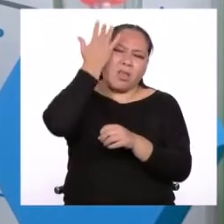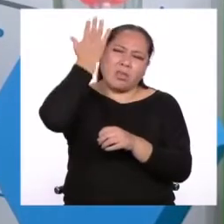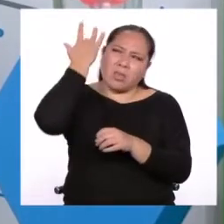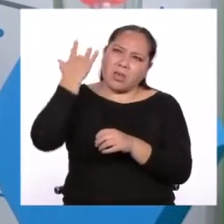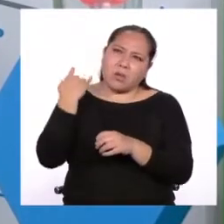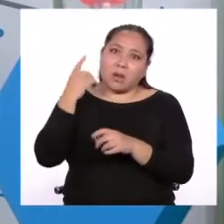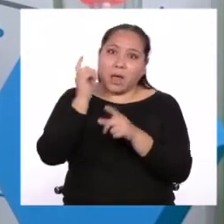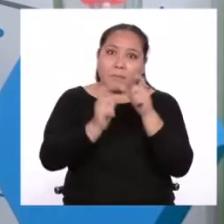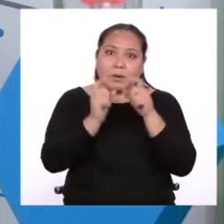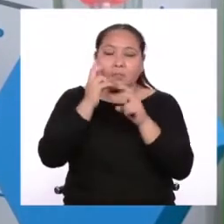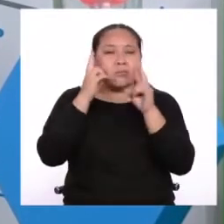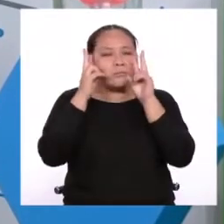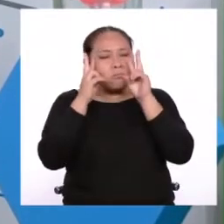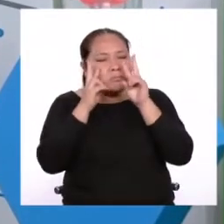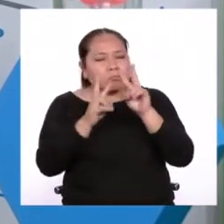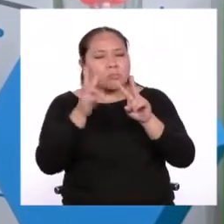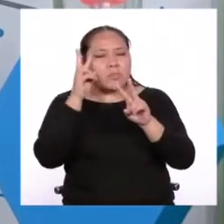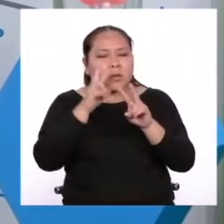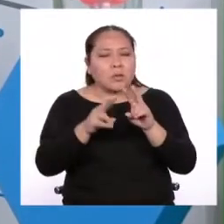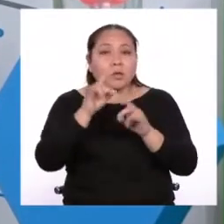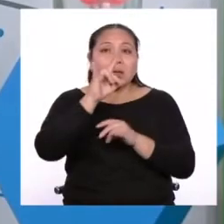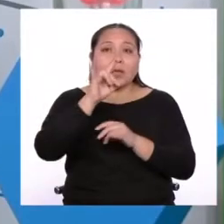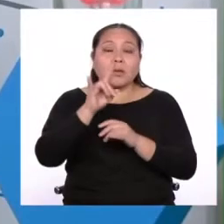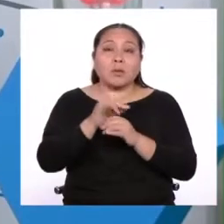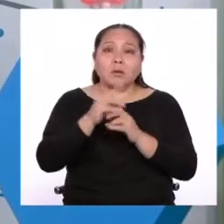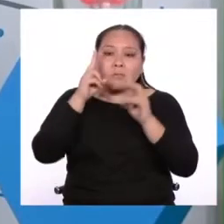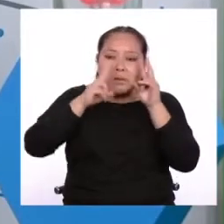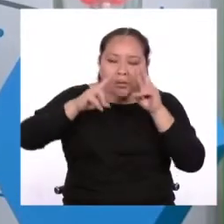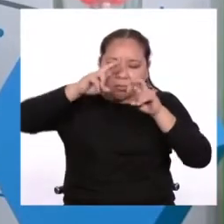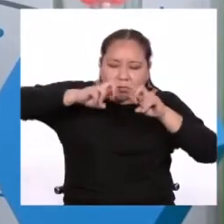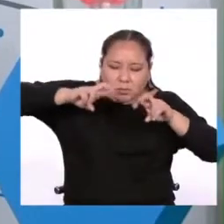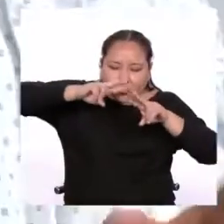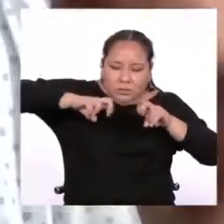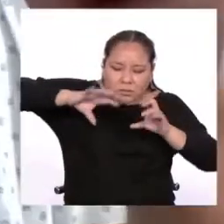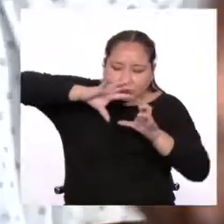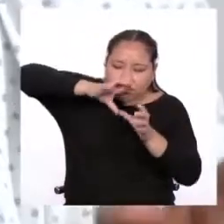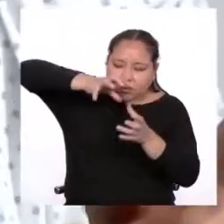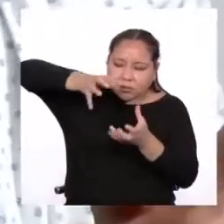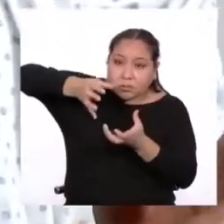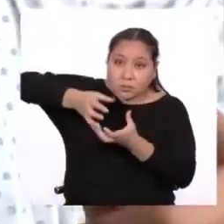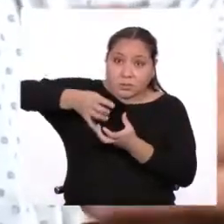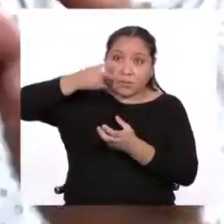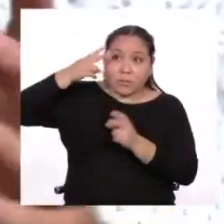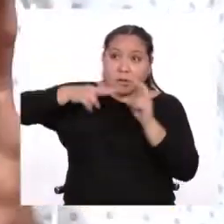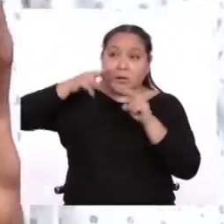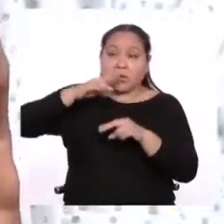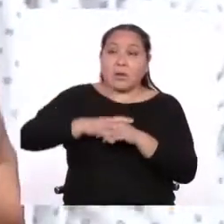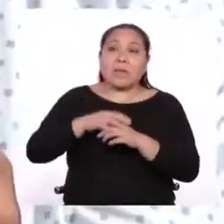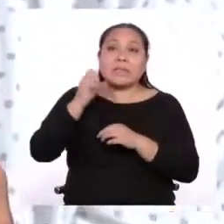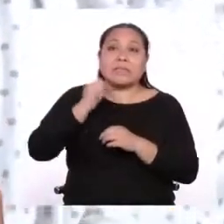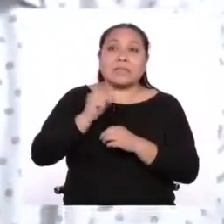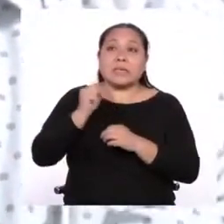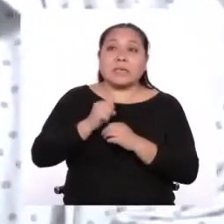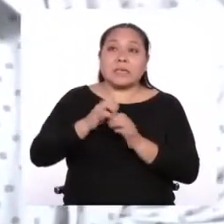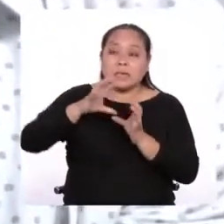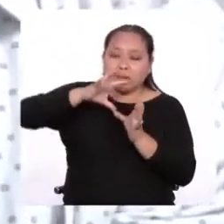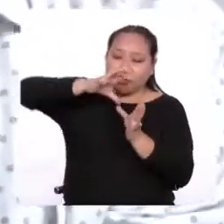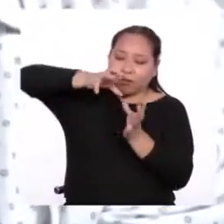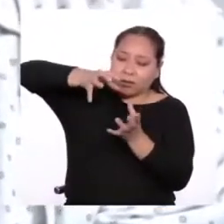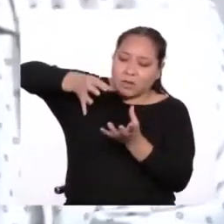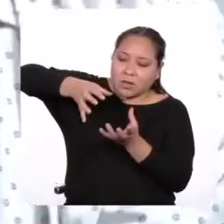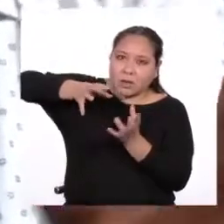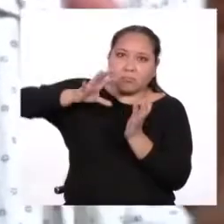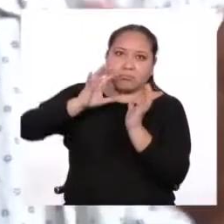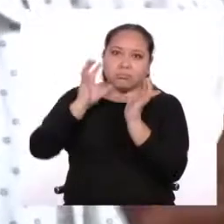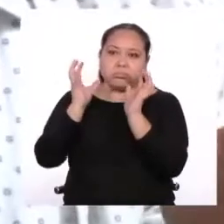personas observaron y estudiaron el planeta e incluso llegaron a calcular que la tierra efectivamente era un cuerpo